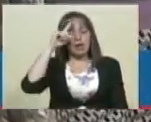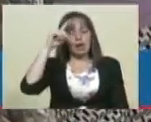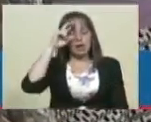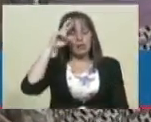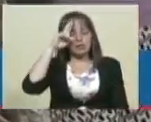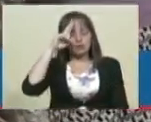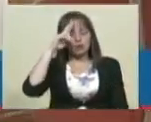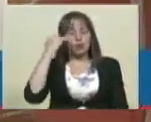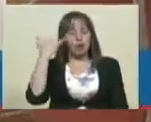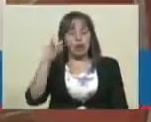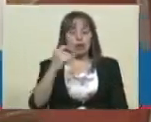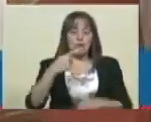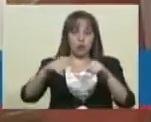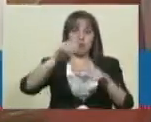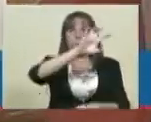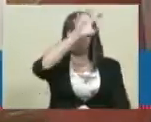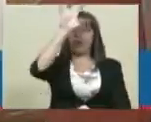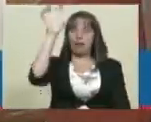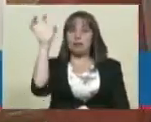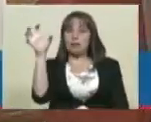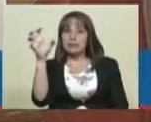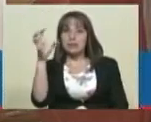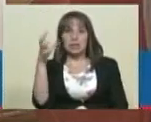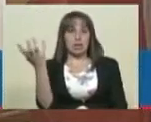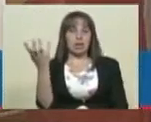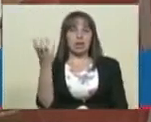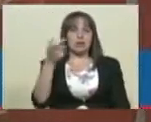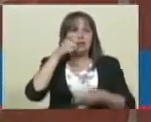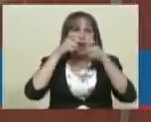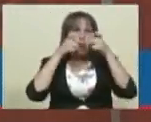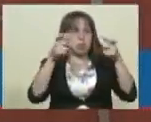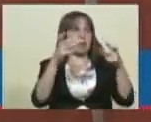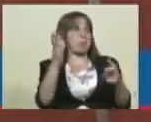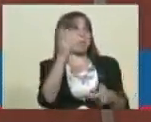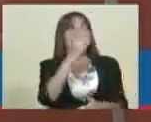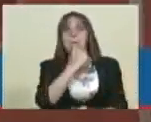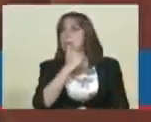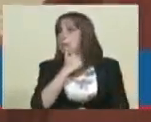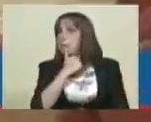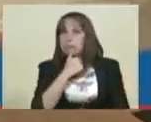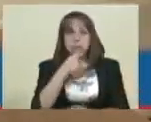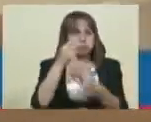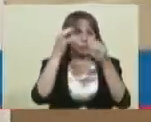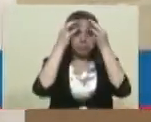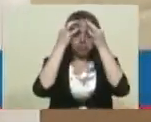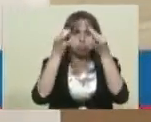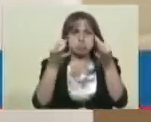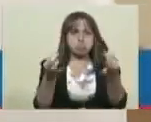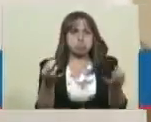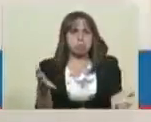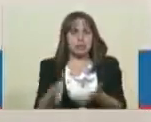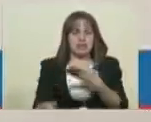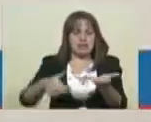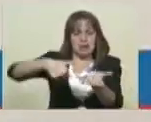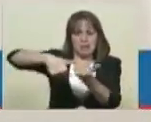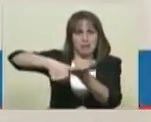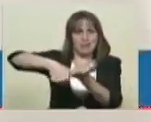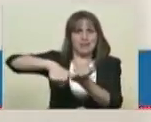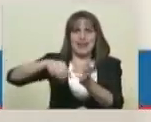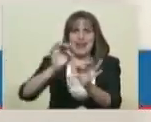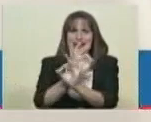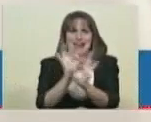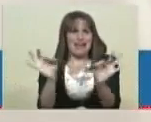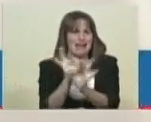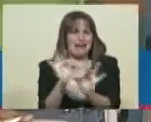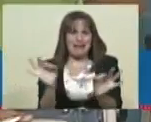Ernesto, en otros países, tanta seguridad no existe, las personas no tienen que pasar por captabuella, el sistema